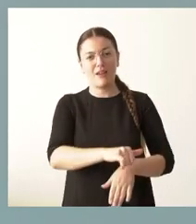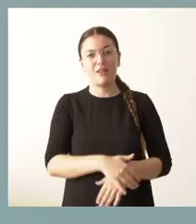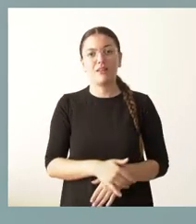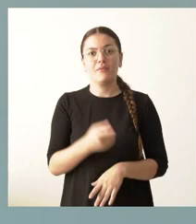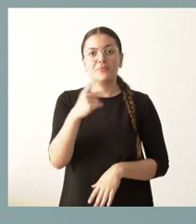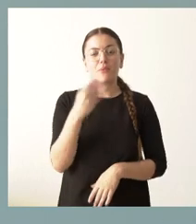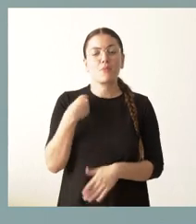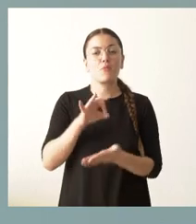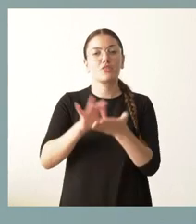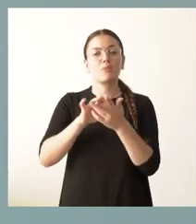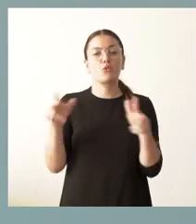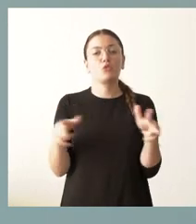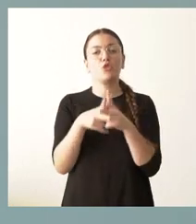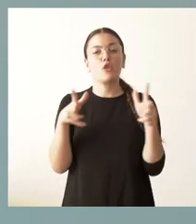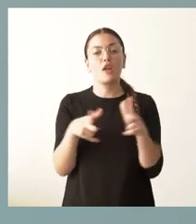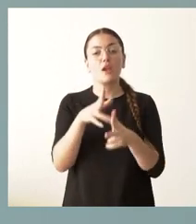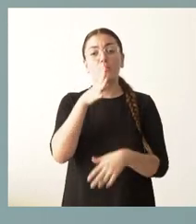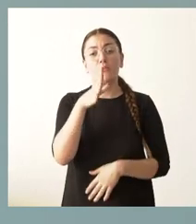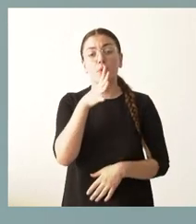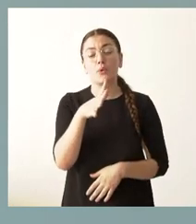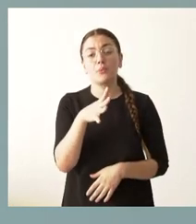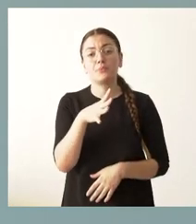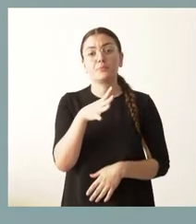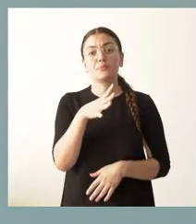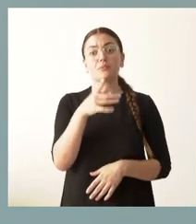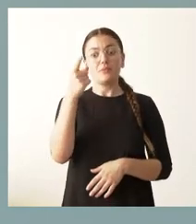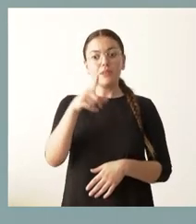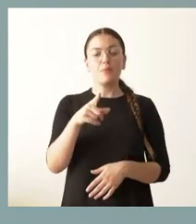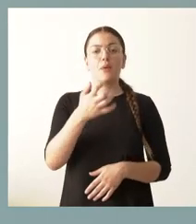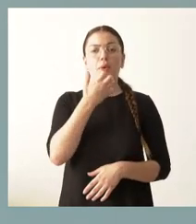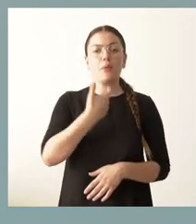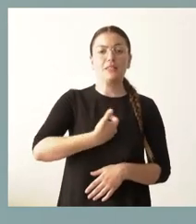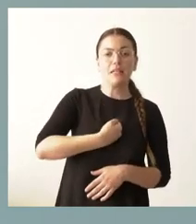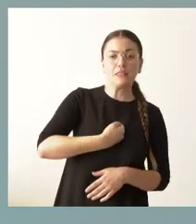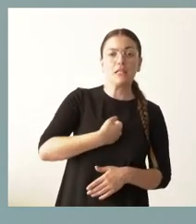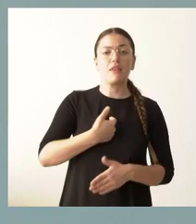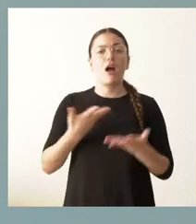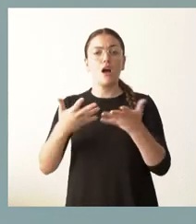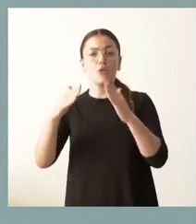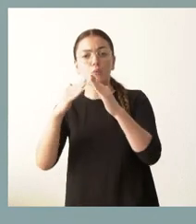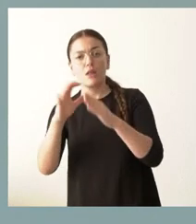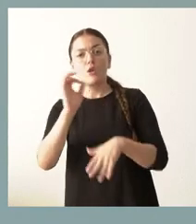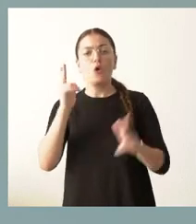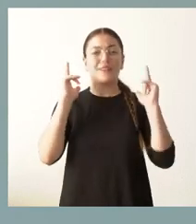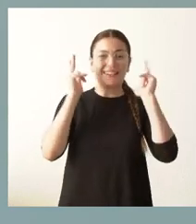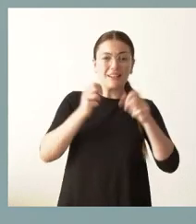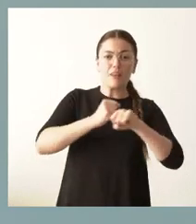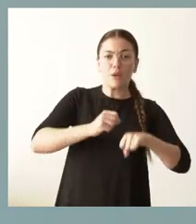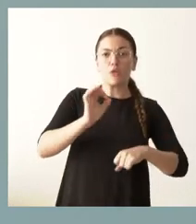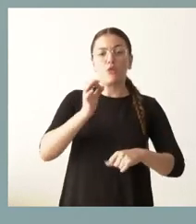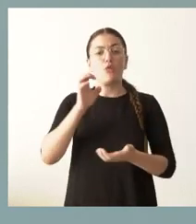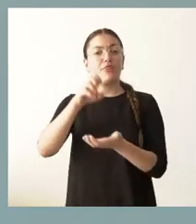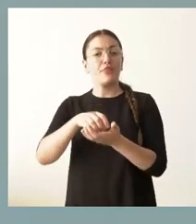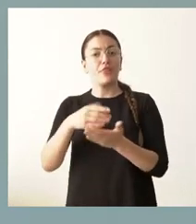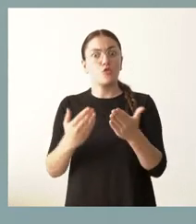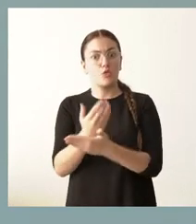servicios sociales, donde llegamos con los servicios sociales en el ámbito de la teleasistencia, de la ayuda a domicilio, de las residencias de mayores, de los centros de día. Y lo somos en el